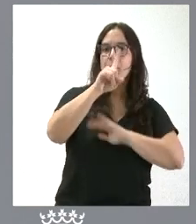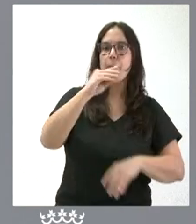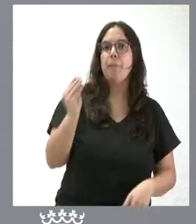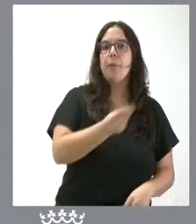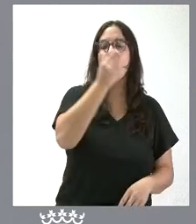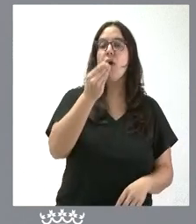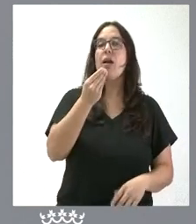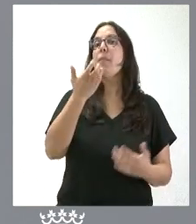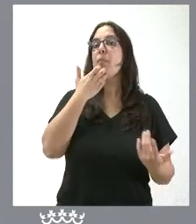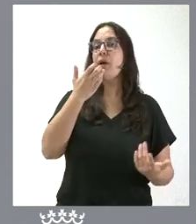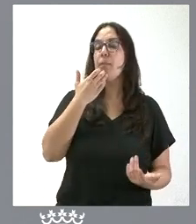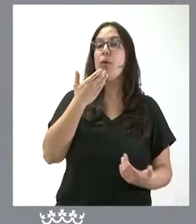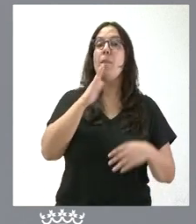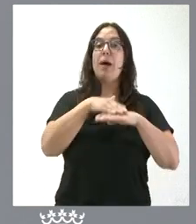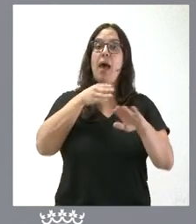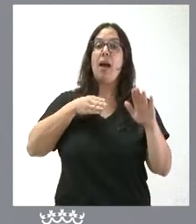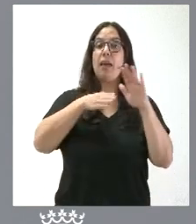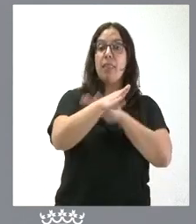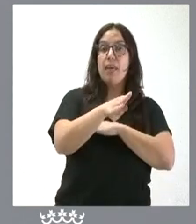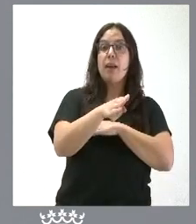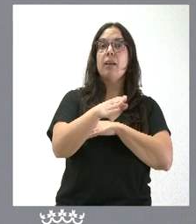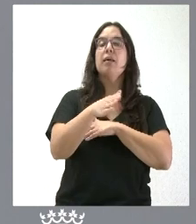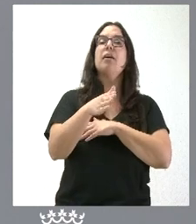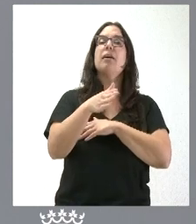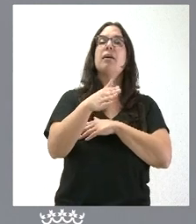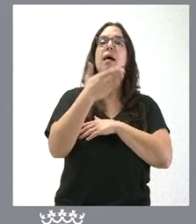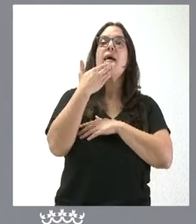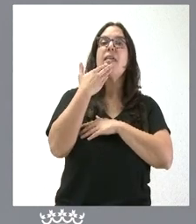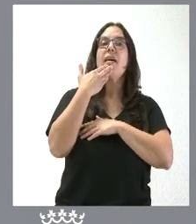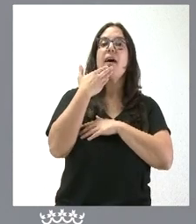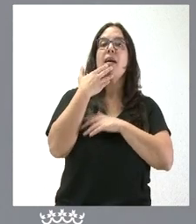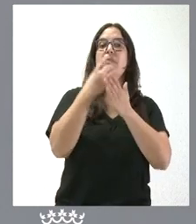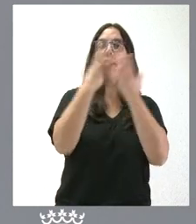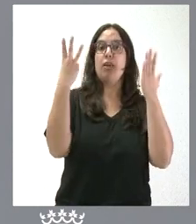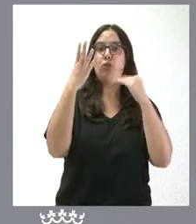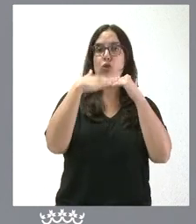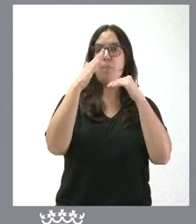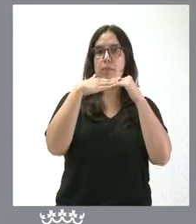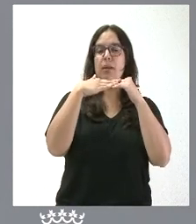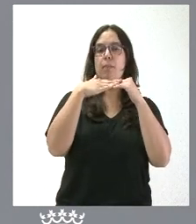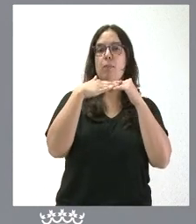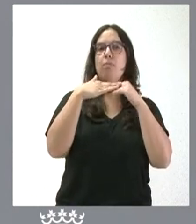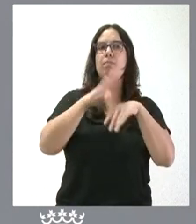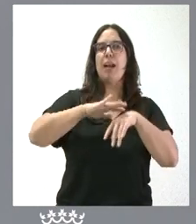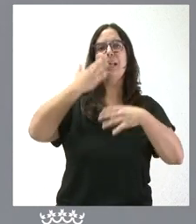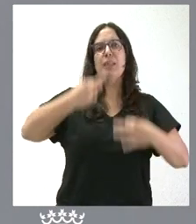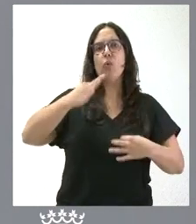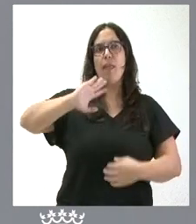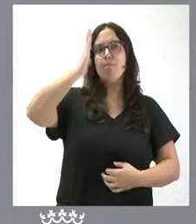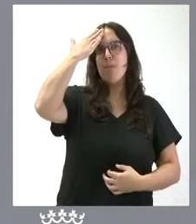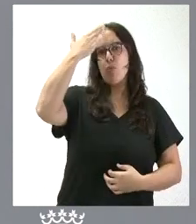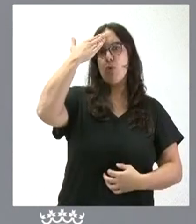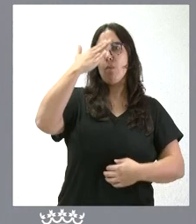aumenta la edad de acceso a 18 años como garantía de madurez en el trabajo con menores.